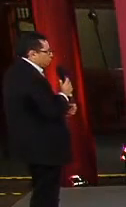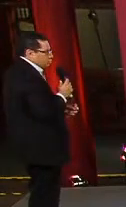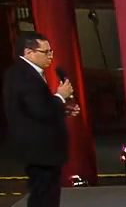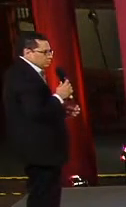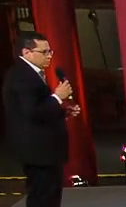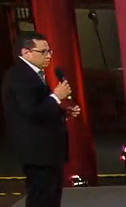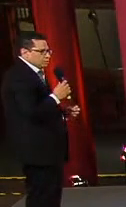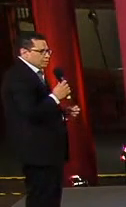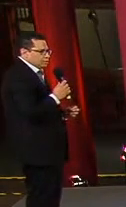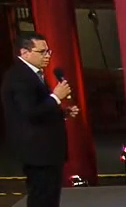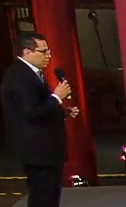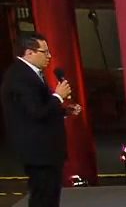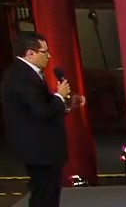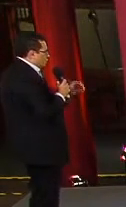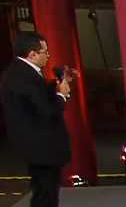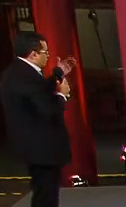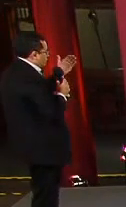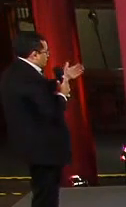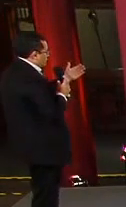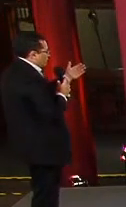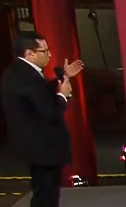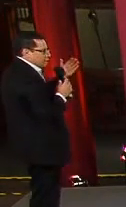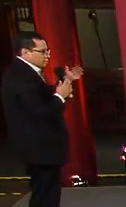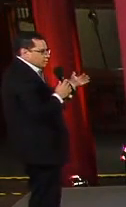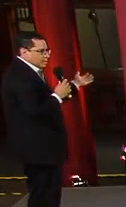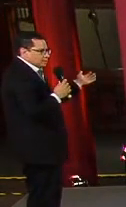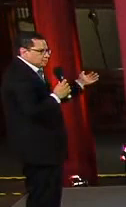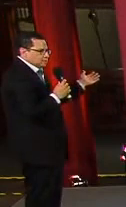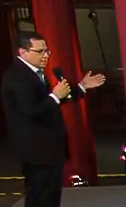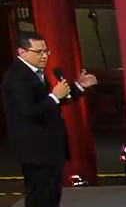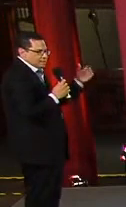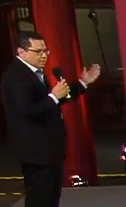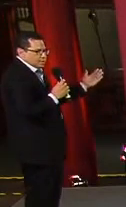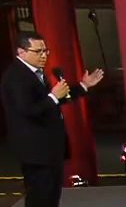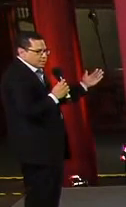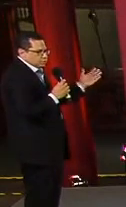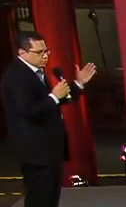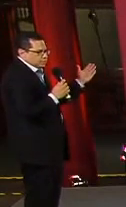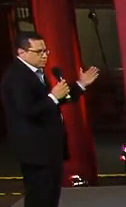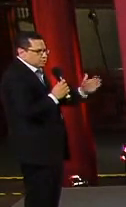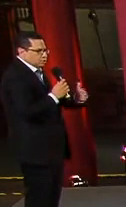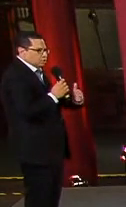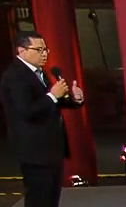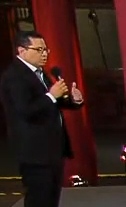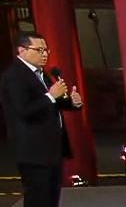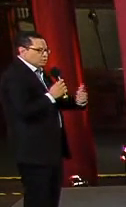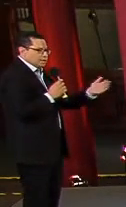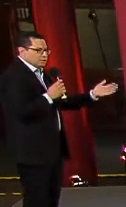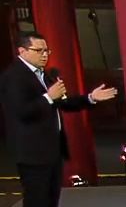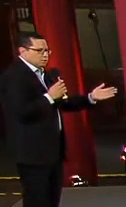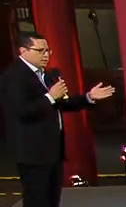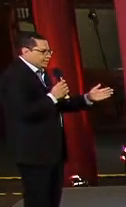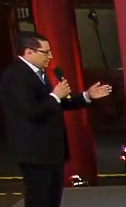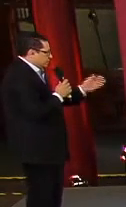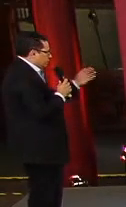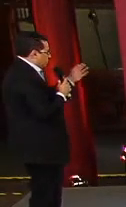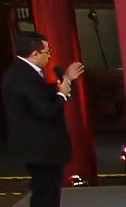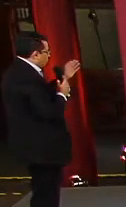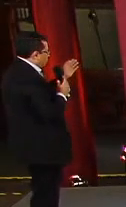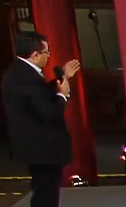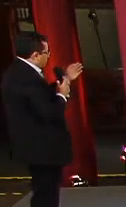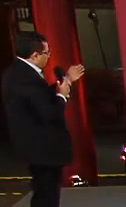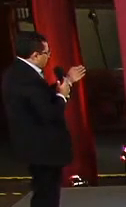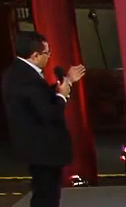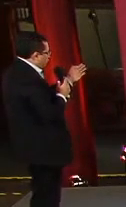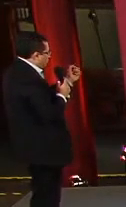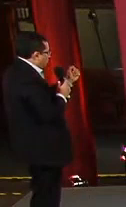68 por ciento de ellos lo hizo de manera ambulatoria y la mayoría de ellos o casi todos cursaron con un aislamiento